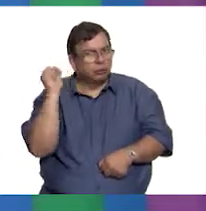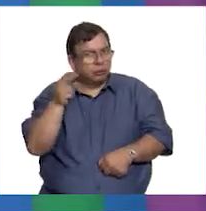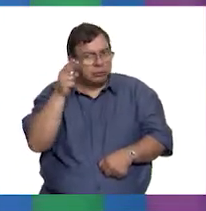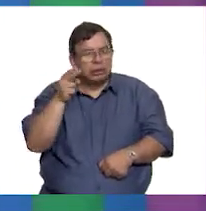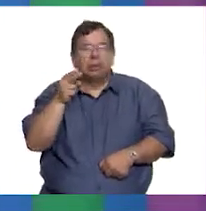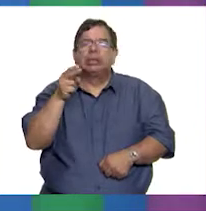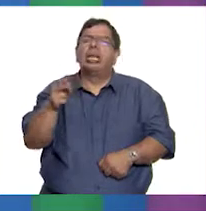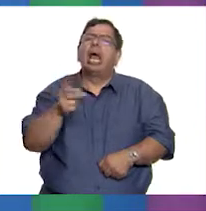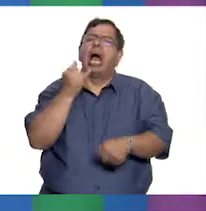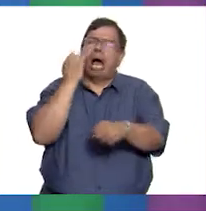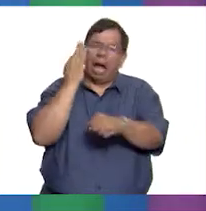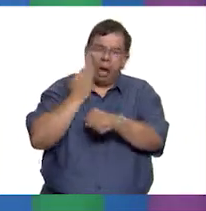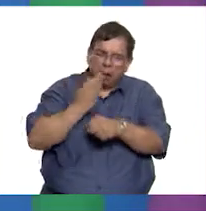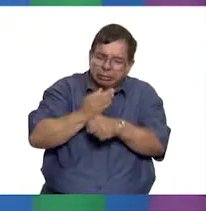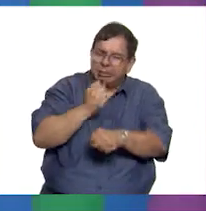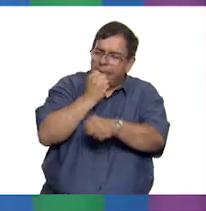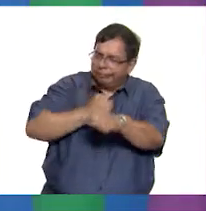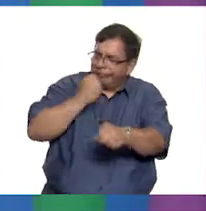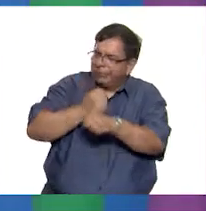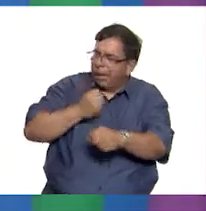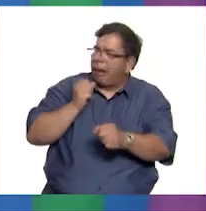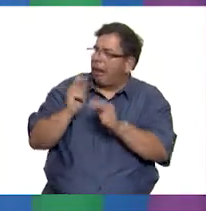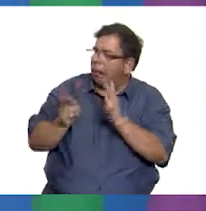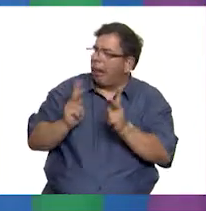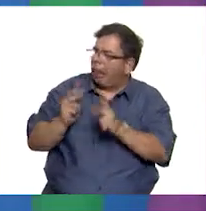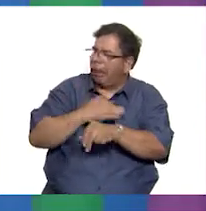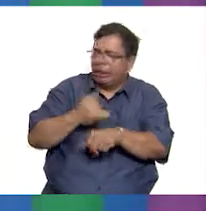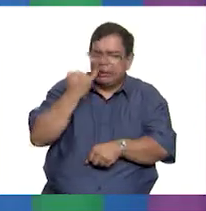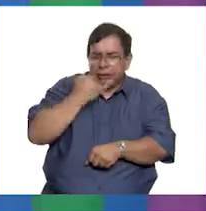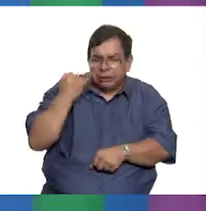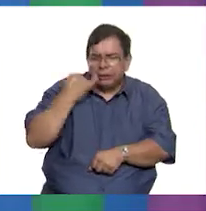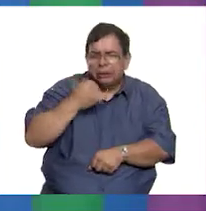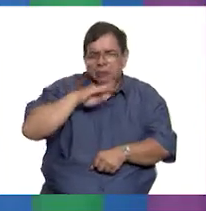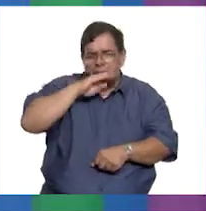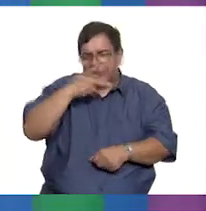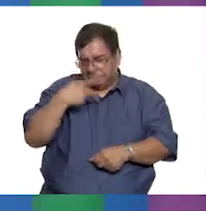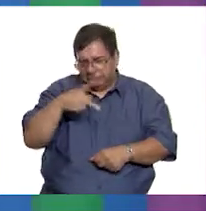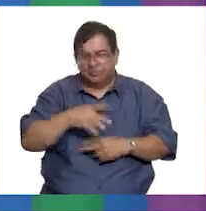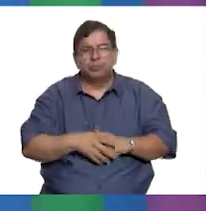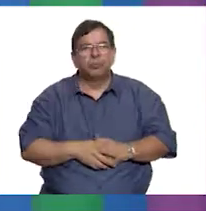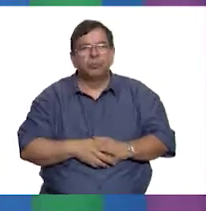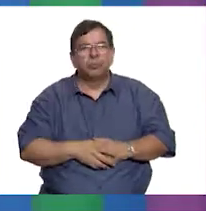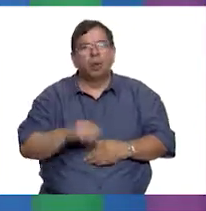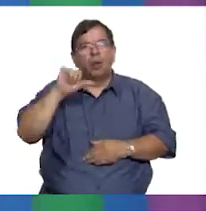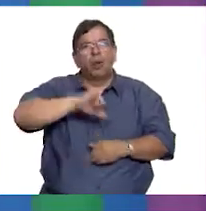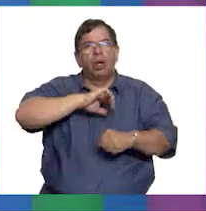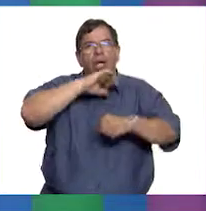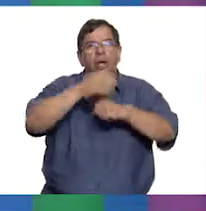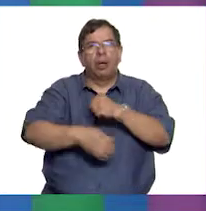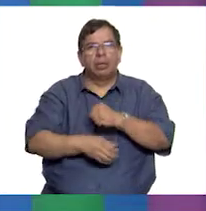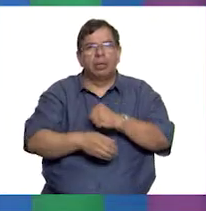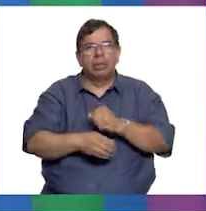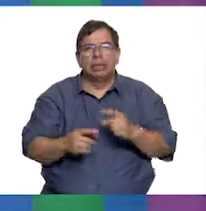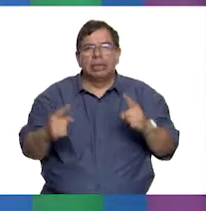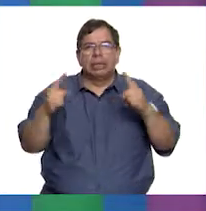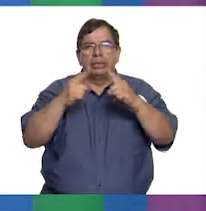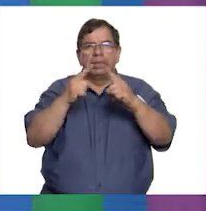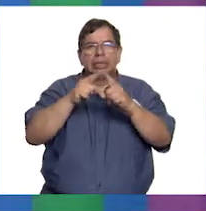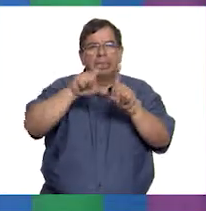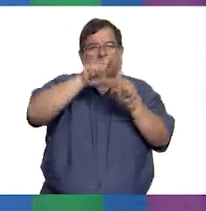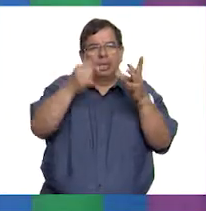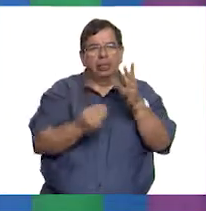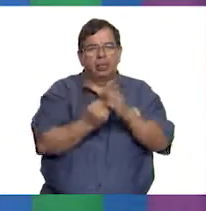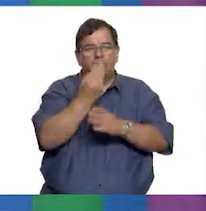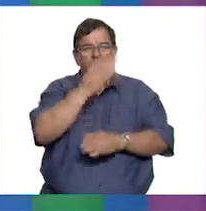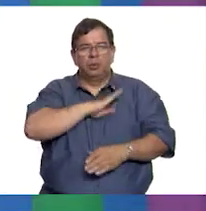también este momento para practicarla y platica con tu familia en tu lengua materna. Por hoy, hemos terminado con la Iglesia Novo Hispana